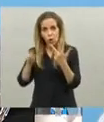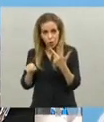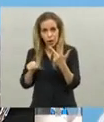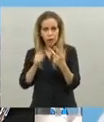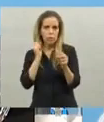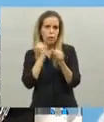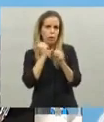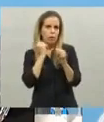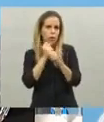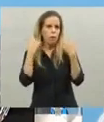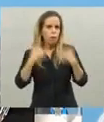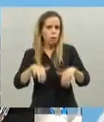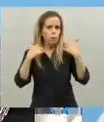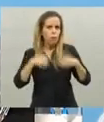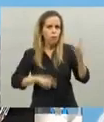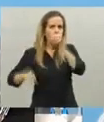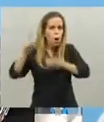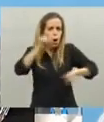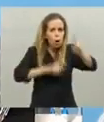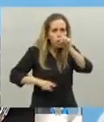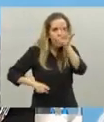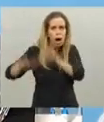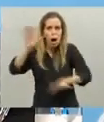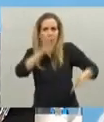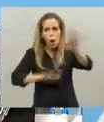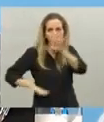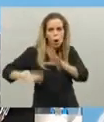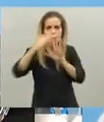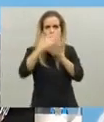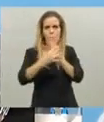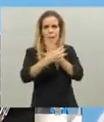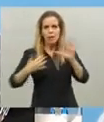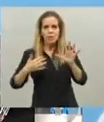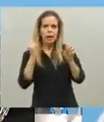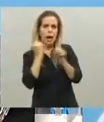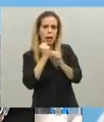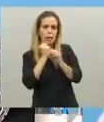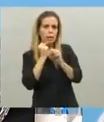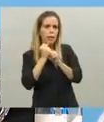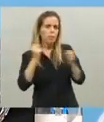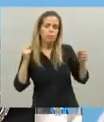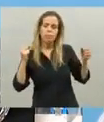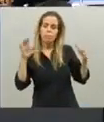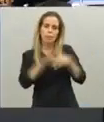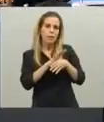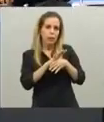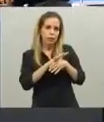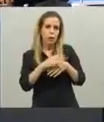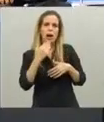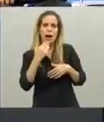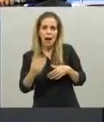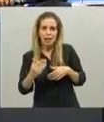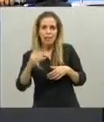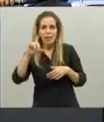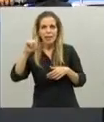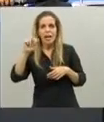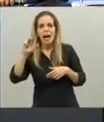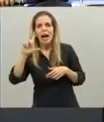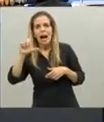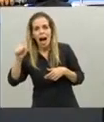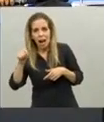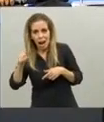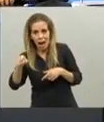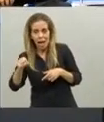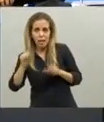trabajado y han coordinado la tarea de un modo muy importante que se lo debemos reconocer gracias Carla también por todo tu